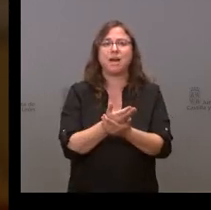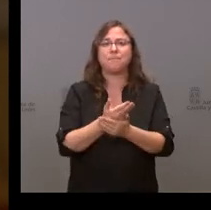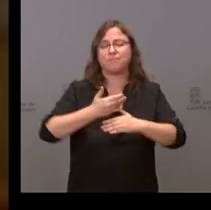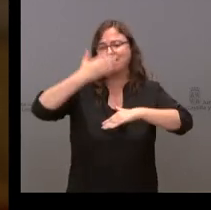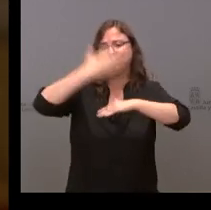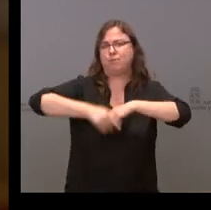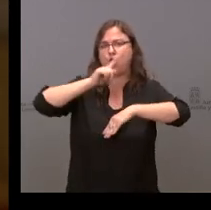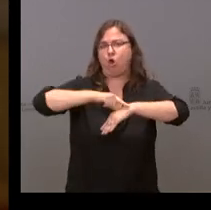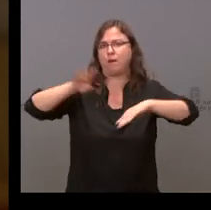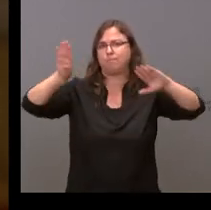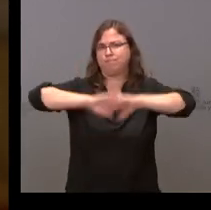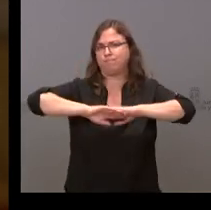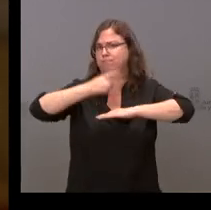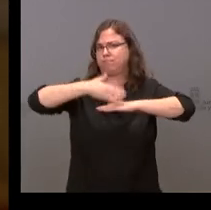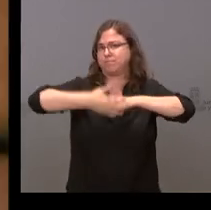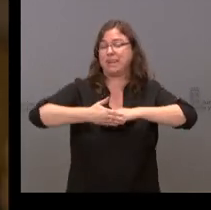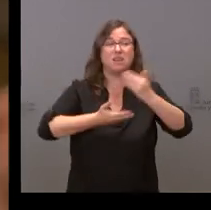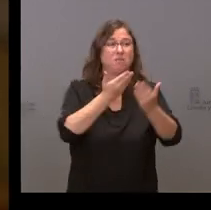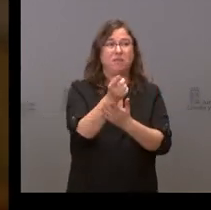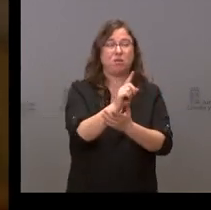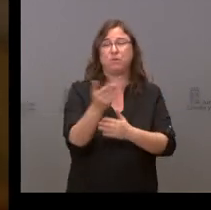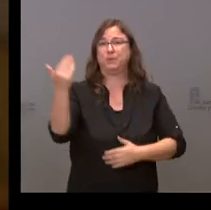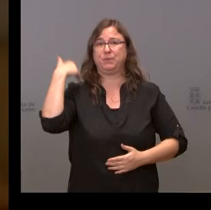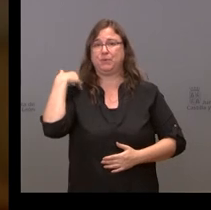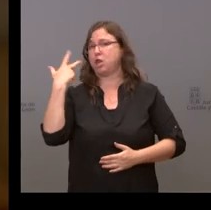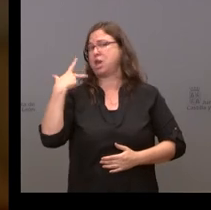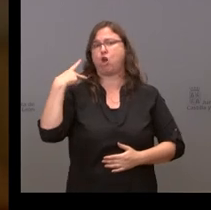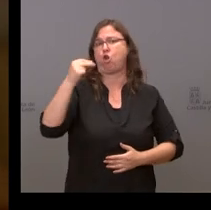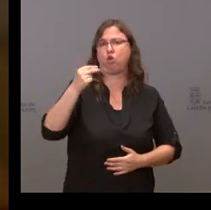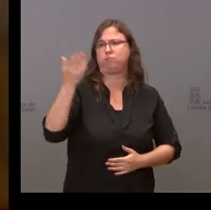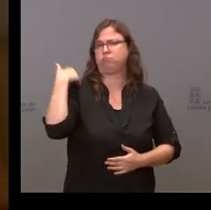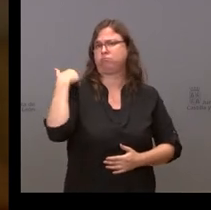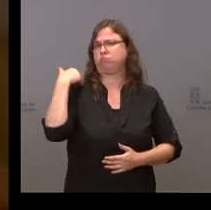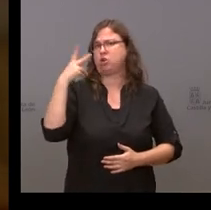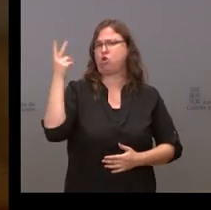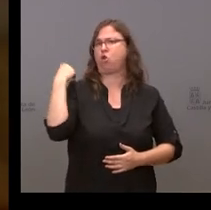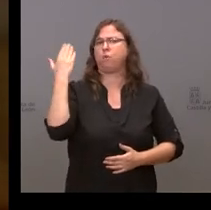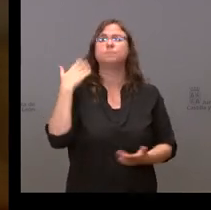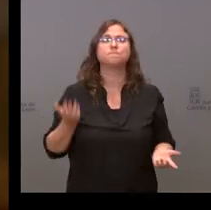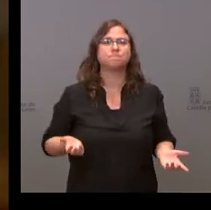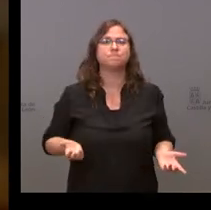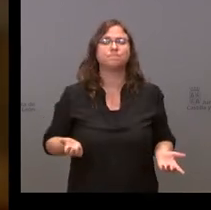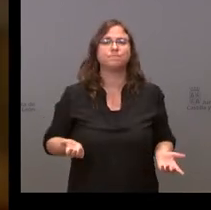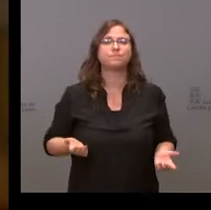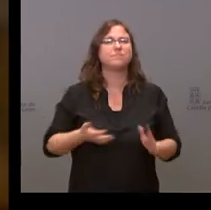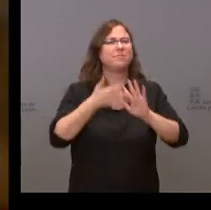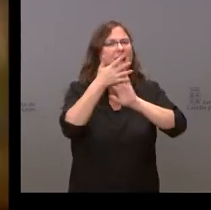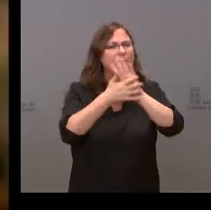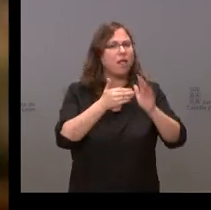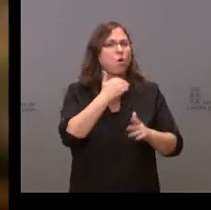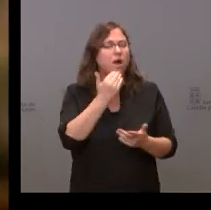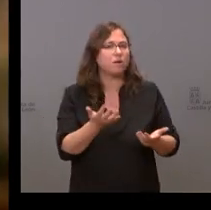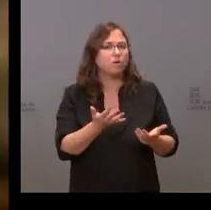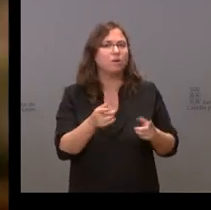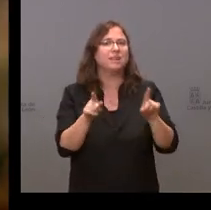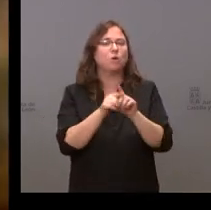al Tribunal Superior de Justicia de Castilla y León porque ya lo negó el tribunal en anteriores ocasiones. ¿Se ha hablado de ello, de